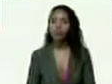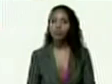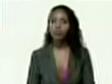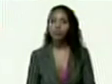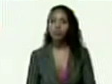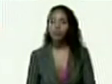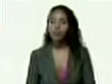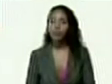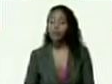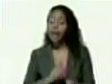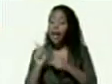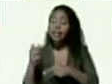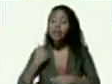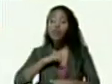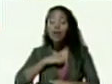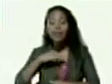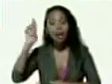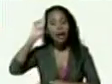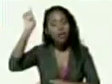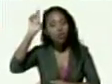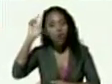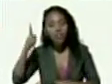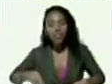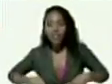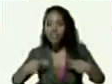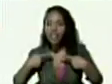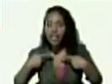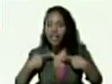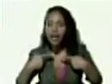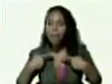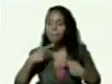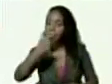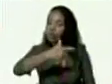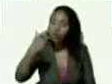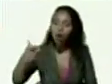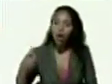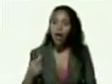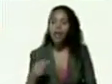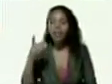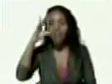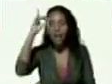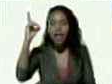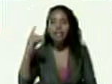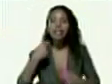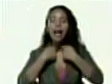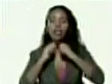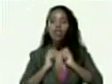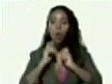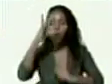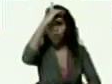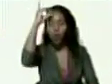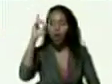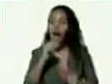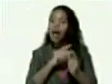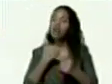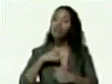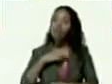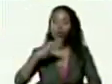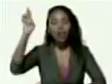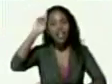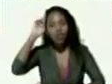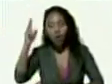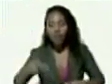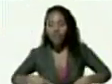esa es nuestra razón de vida Aristóbulo Mervin Delci Diosdado la razón de vida nuestra